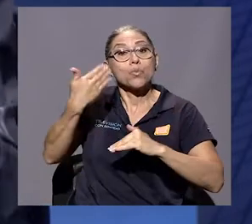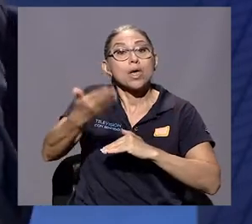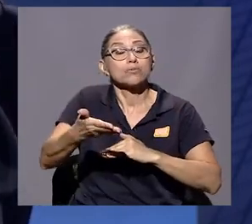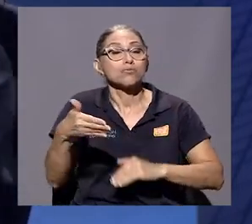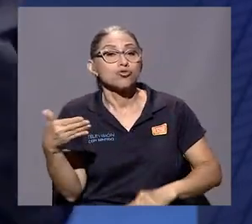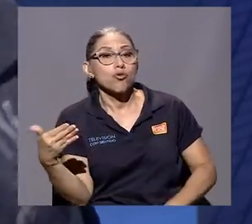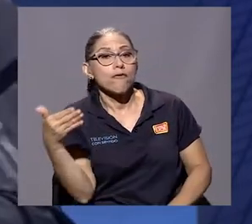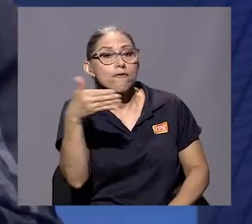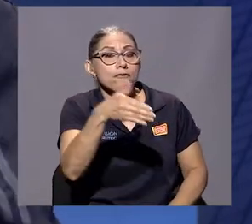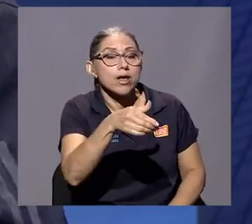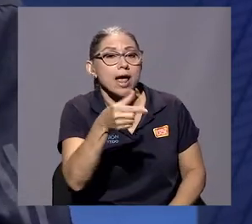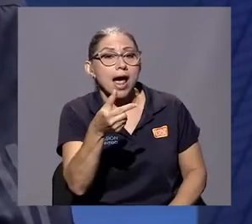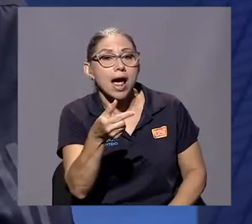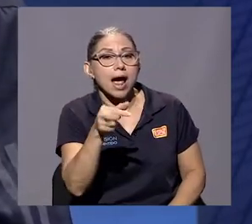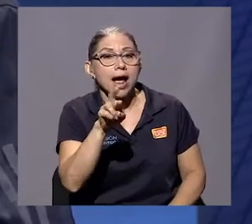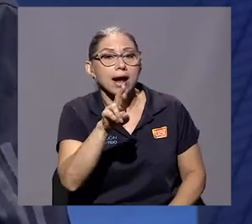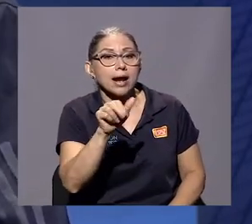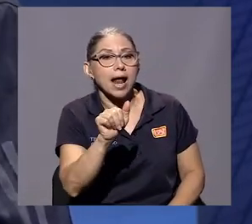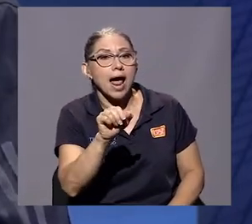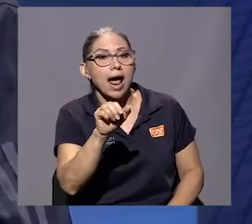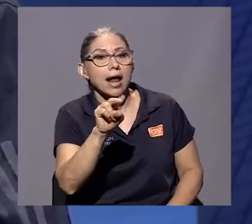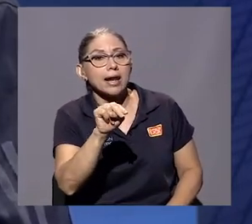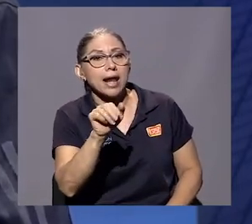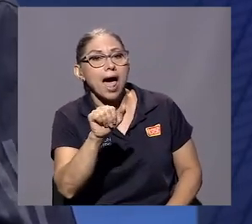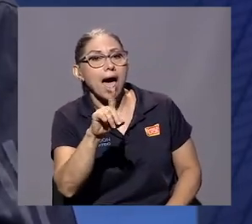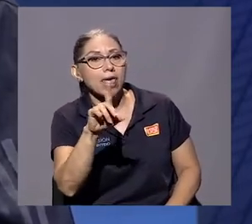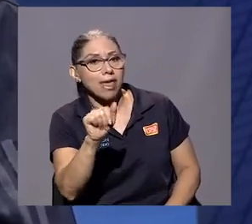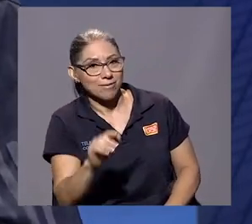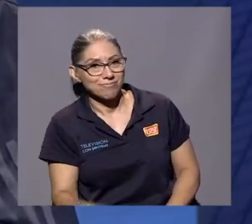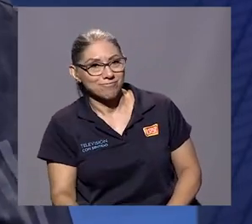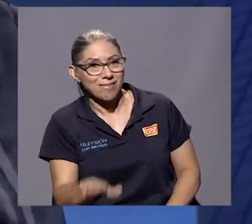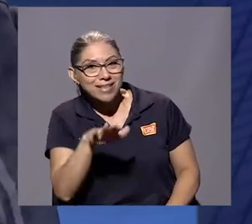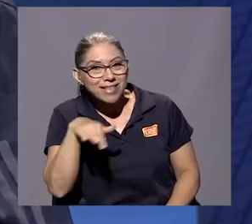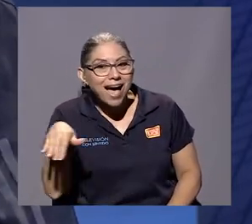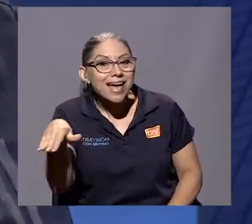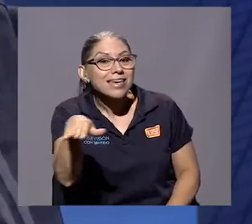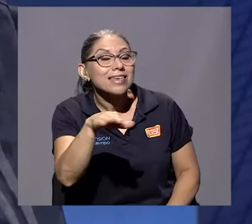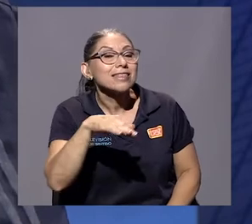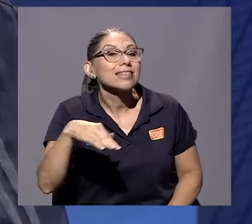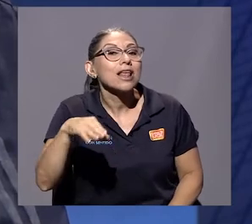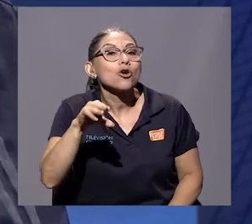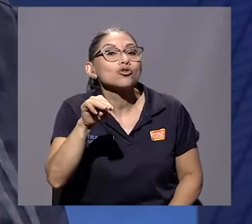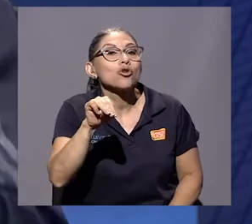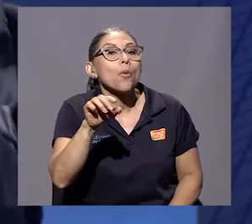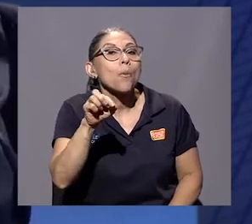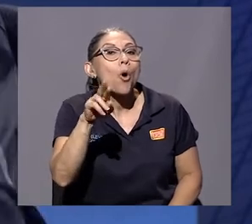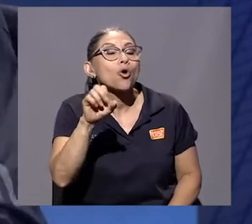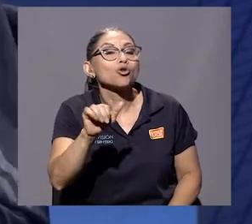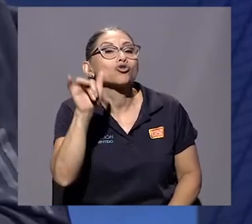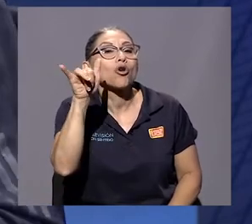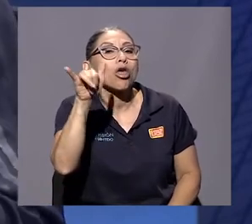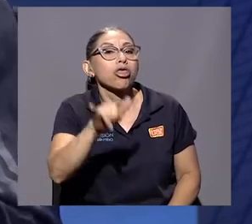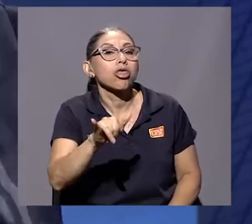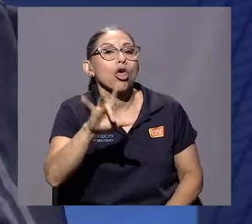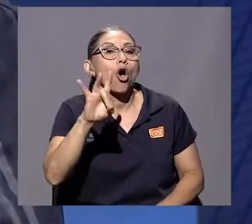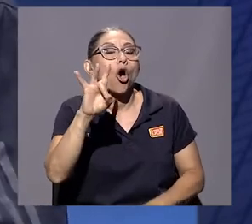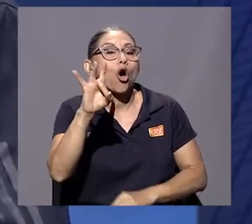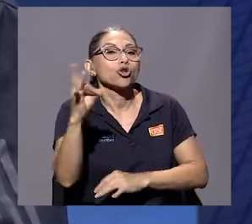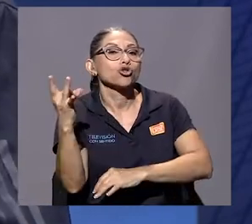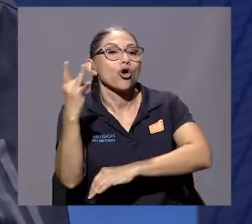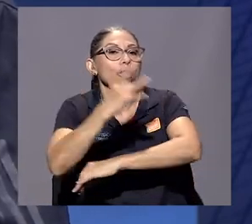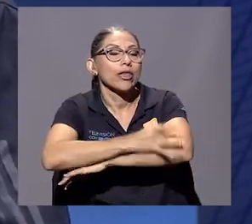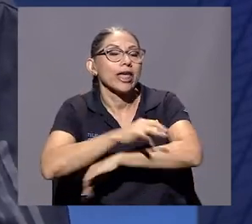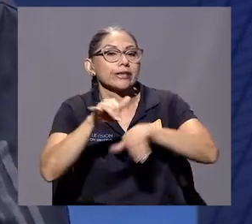la Granada de los Moros. De la Alhambra. Ahí estuve en... ocho días me quedé en Granada.